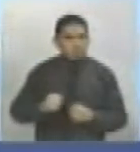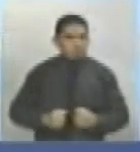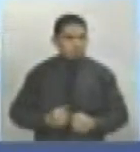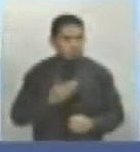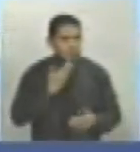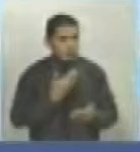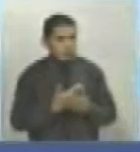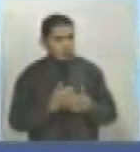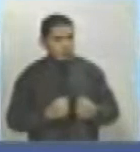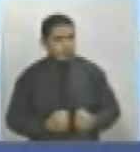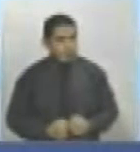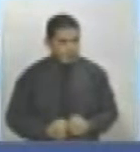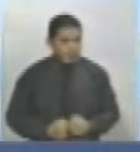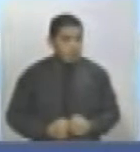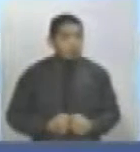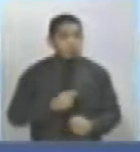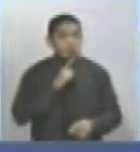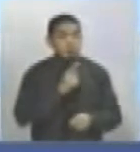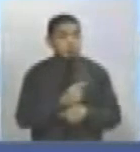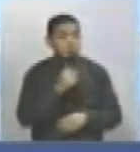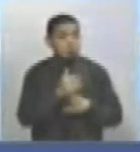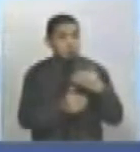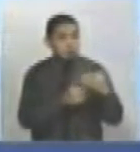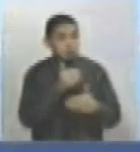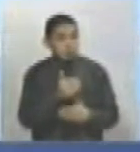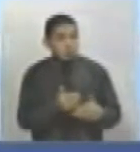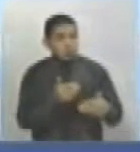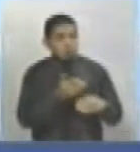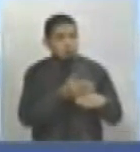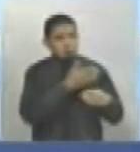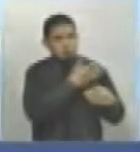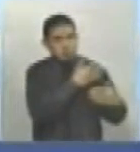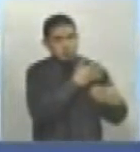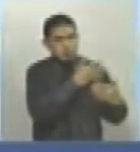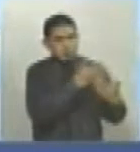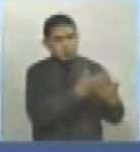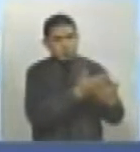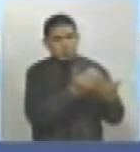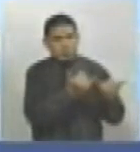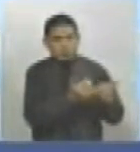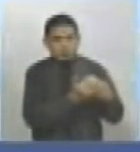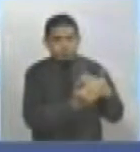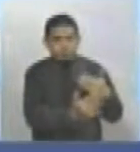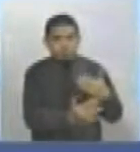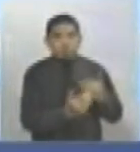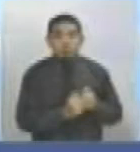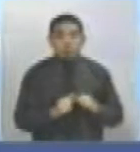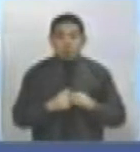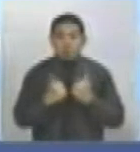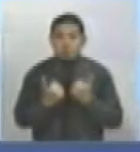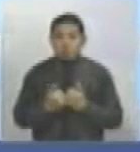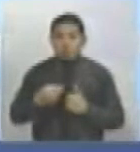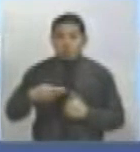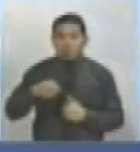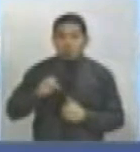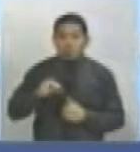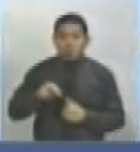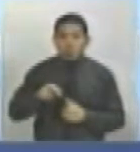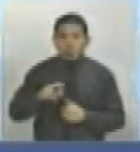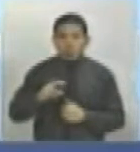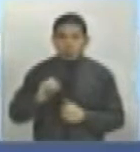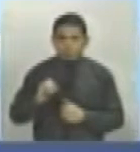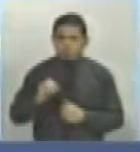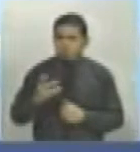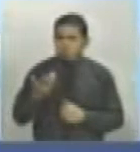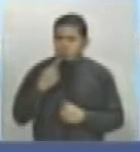Precisamente acerca del proceso que se llevó a cabo durante todo el caso de Chevron, el asambleísta Homero Castañer se refirió